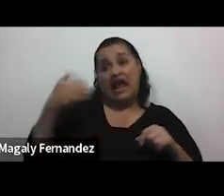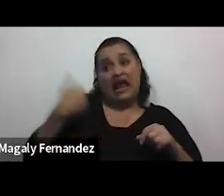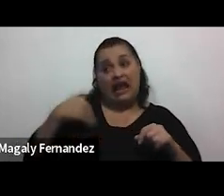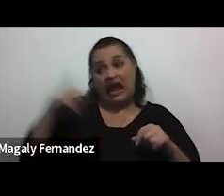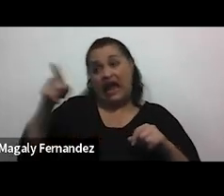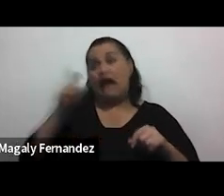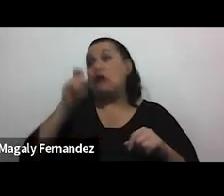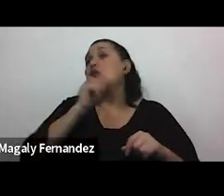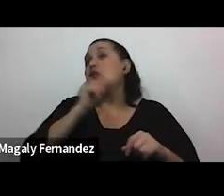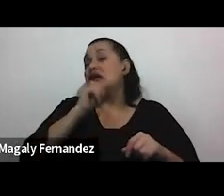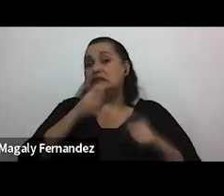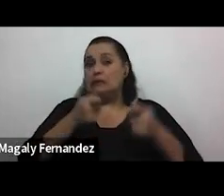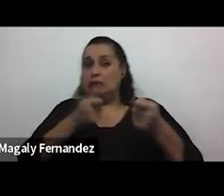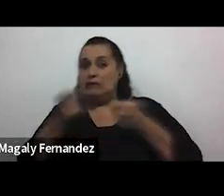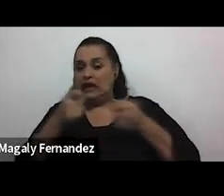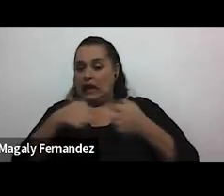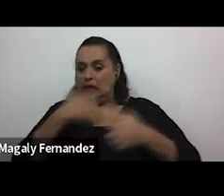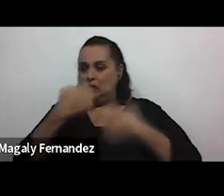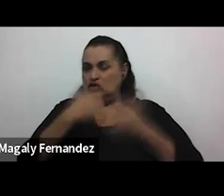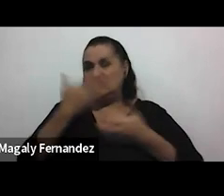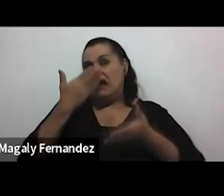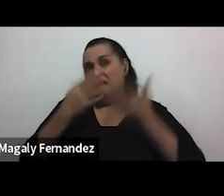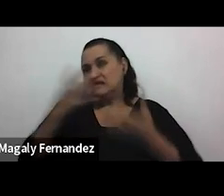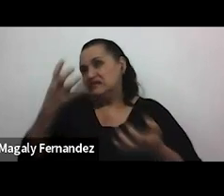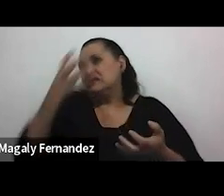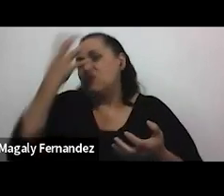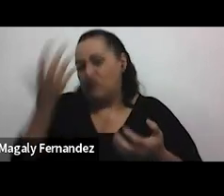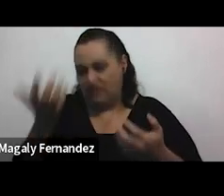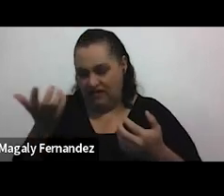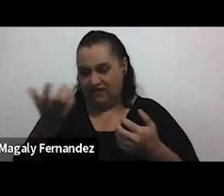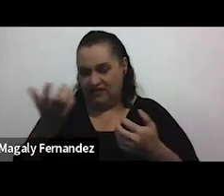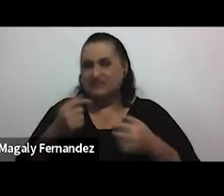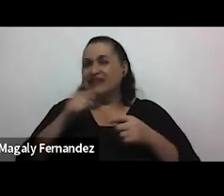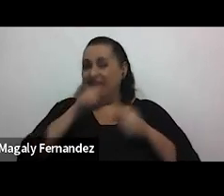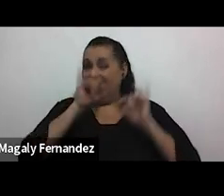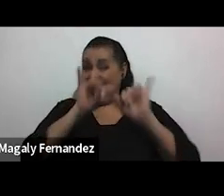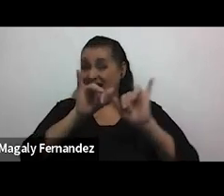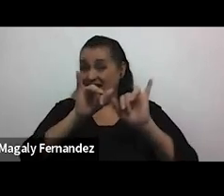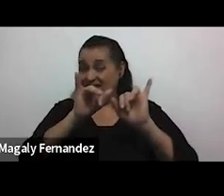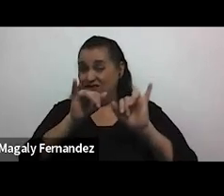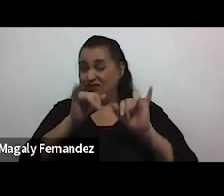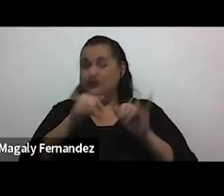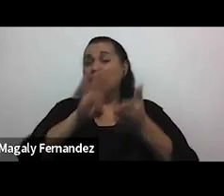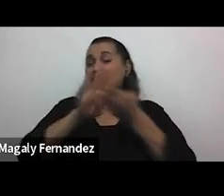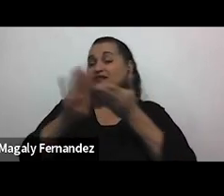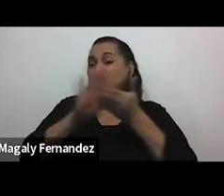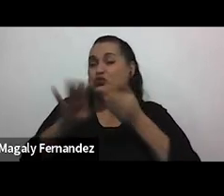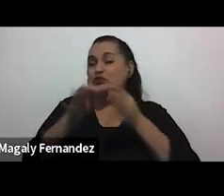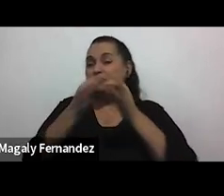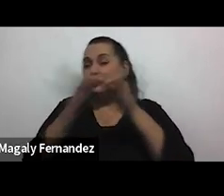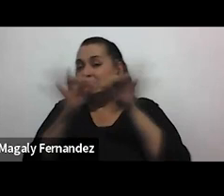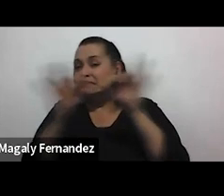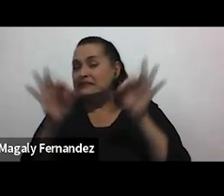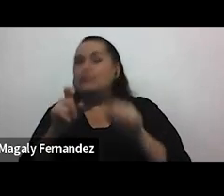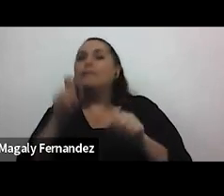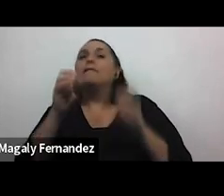cuesta manejar las emociones y por eso es que a veces es así entonces esa minimización hace que se dificulte